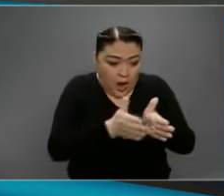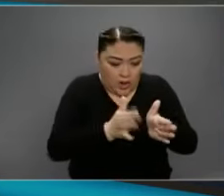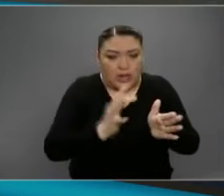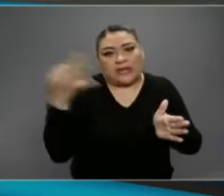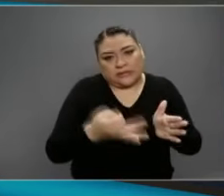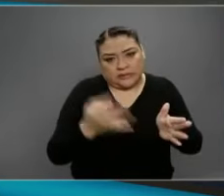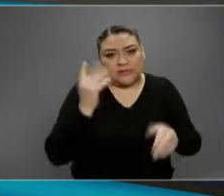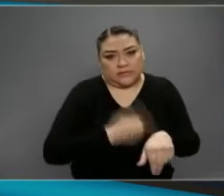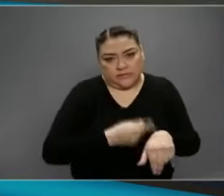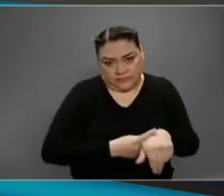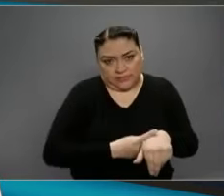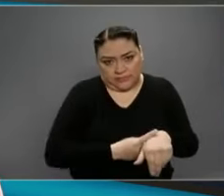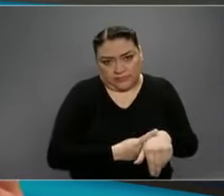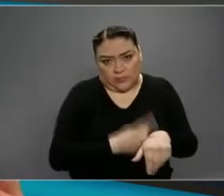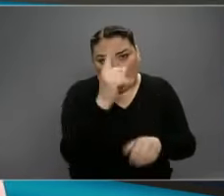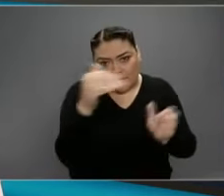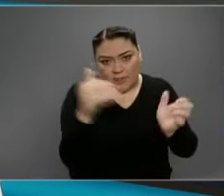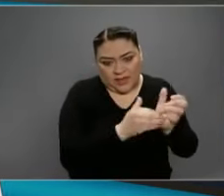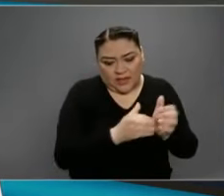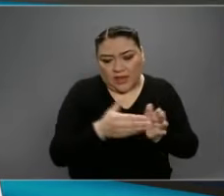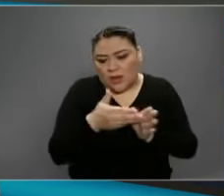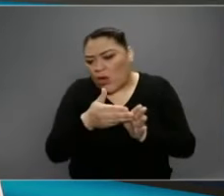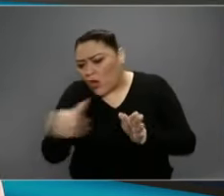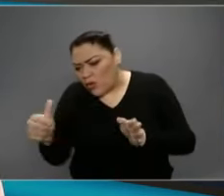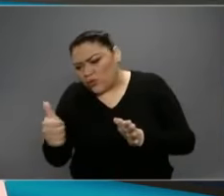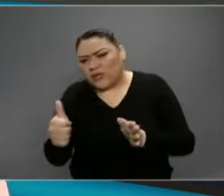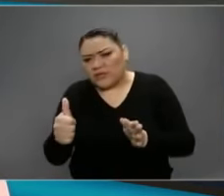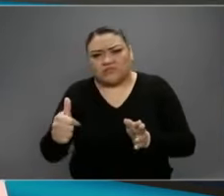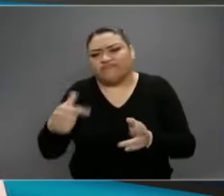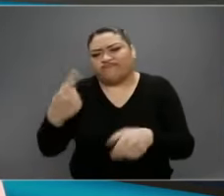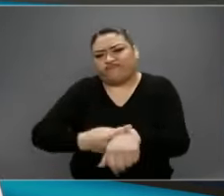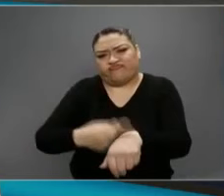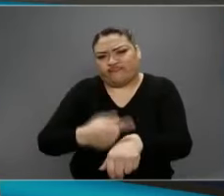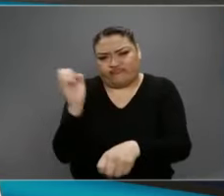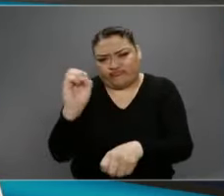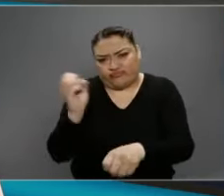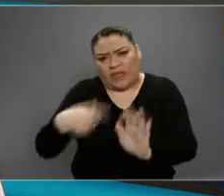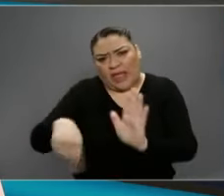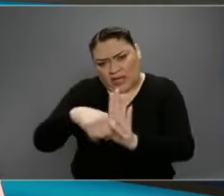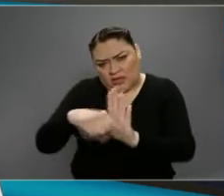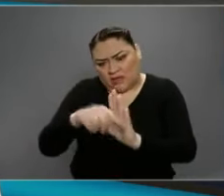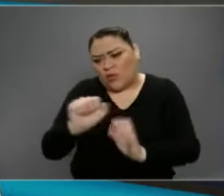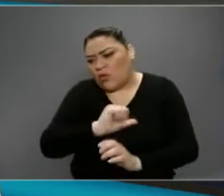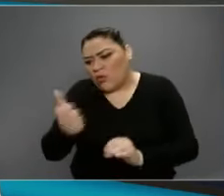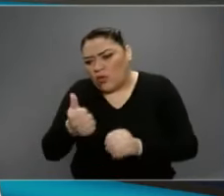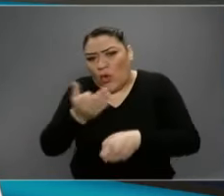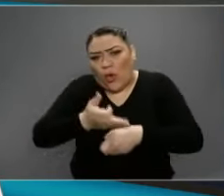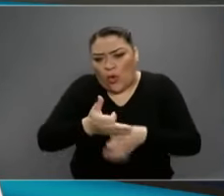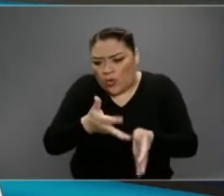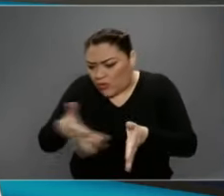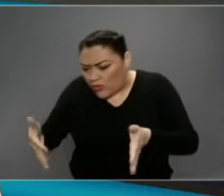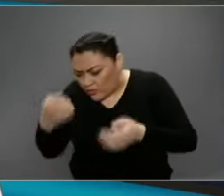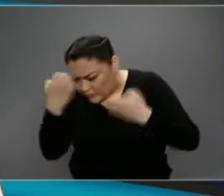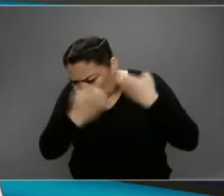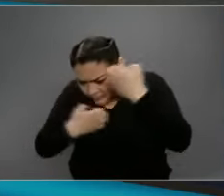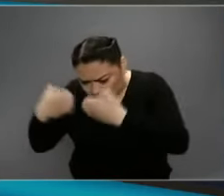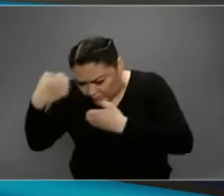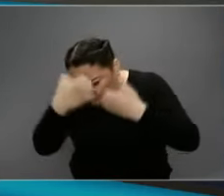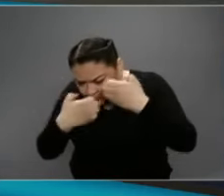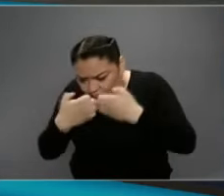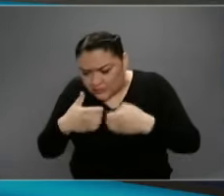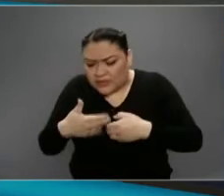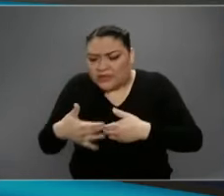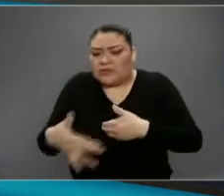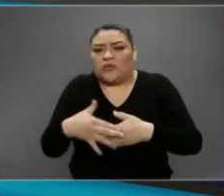positivas, son muchas más negativas y están algunas todavía en proceso de cambiar su